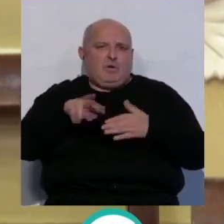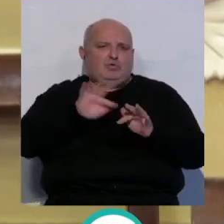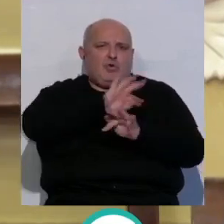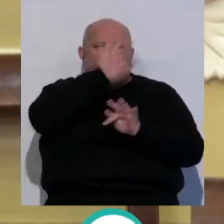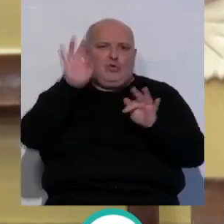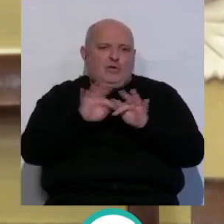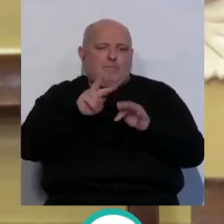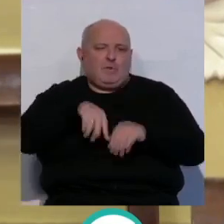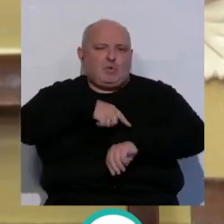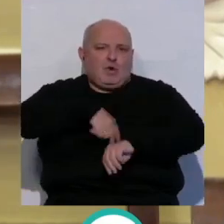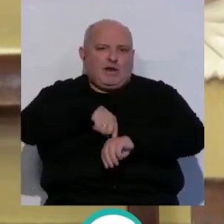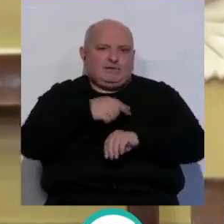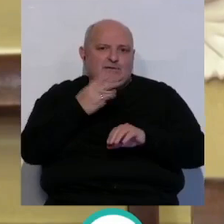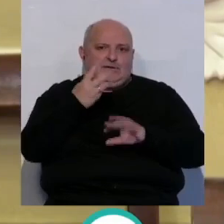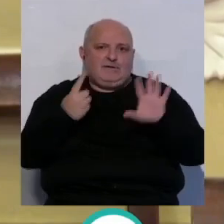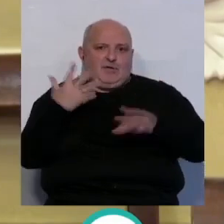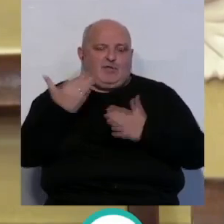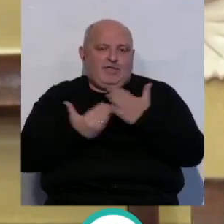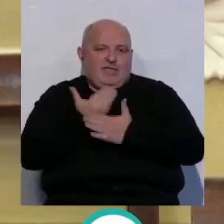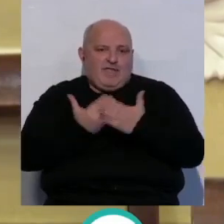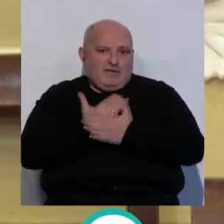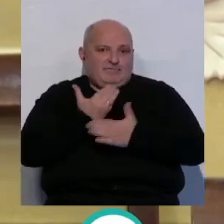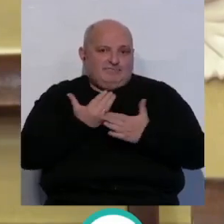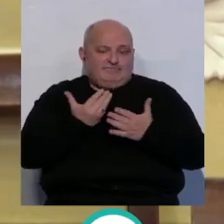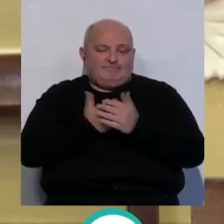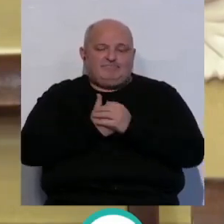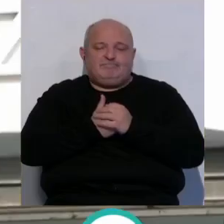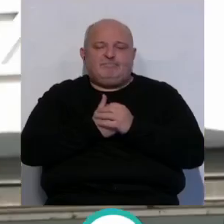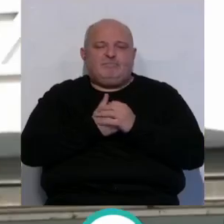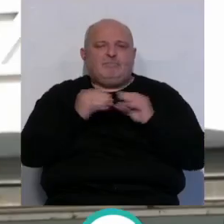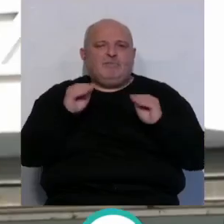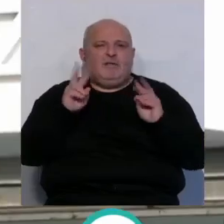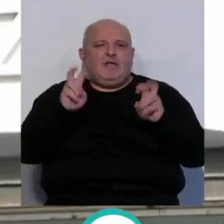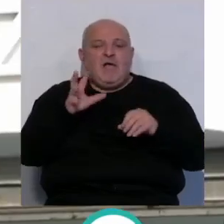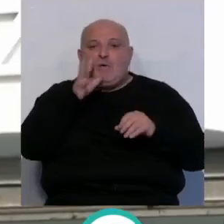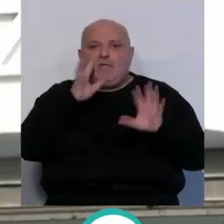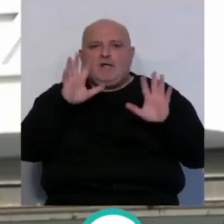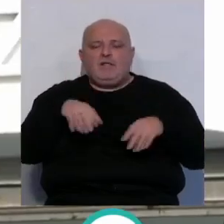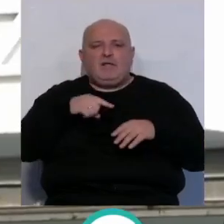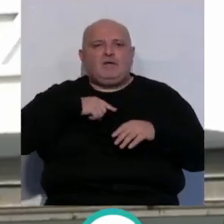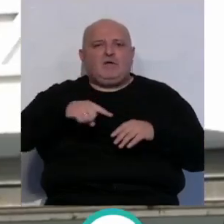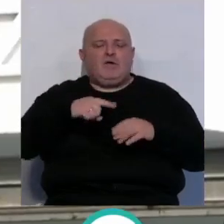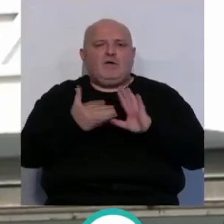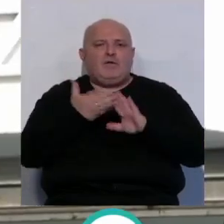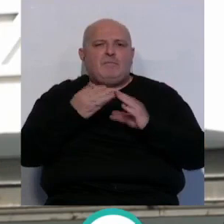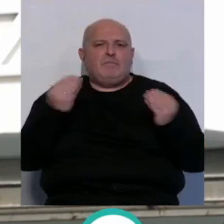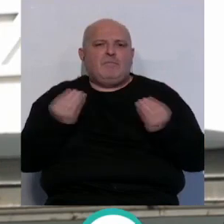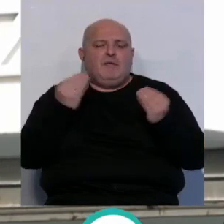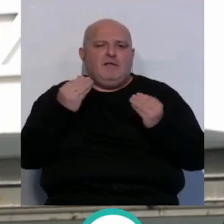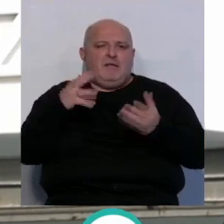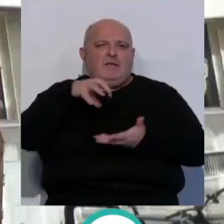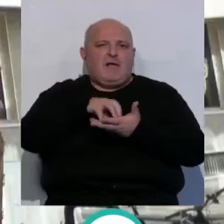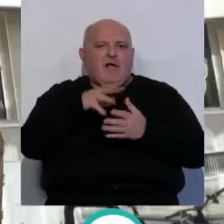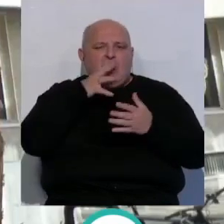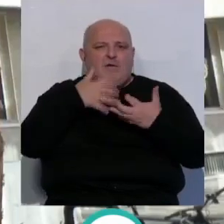trabaja las 24 horas del día, los 365 días del año. Destacará además que Aguas de Cádiz va a ejecutar obras de mejora en la estación de